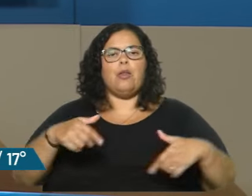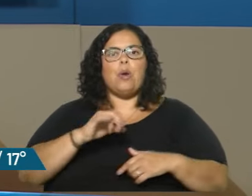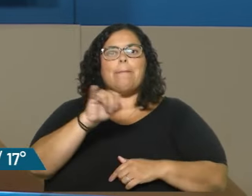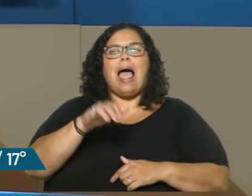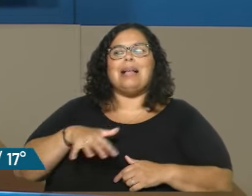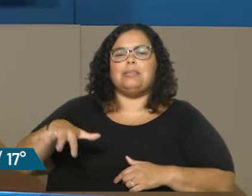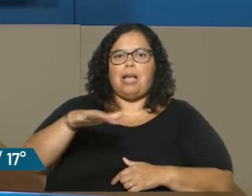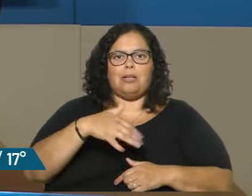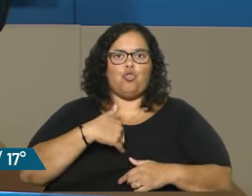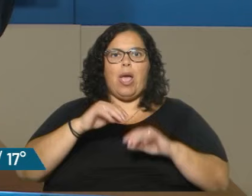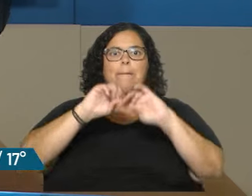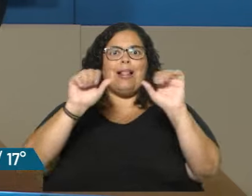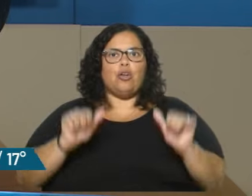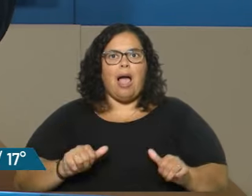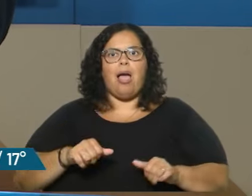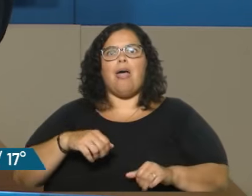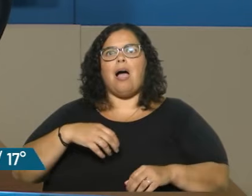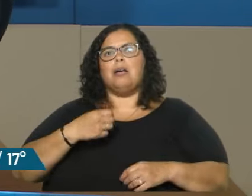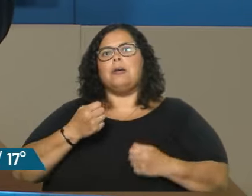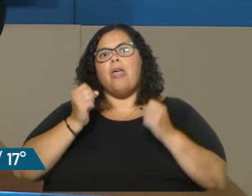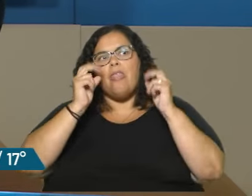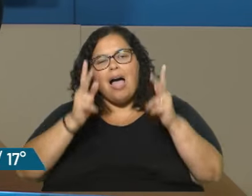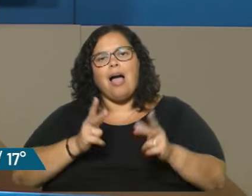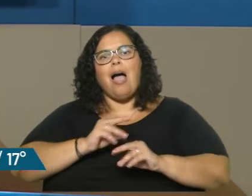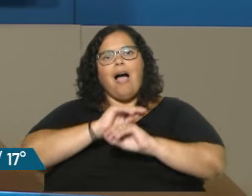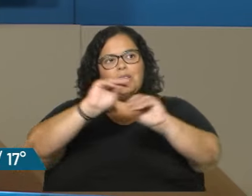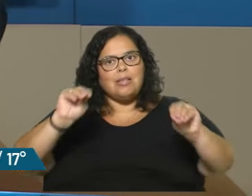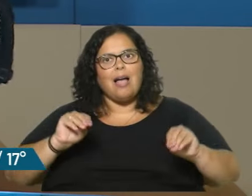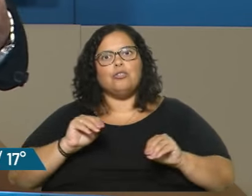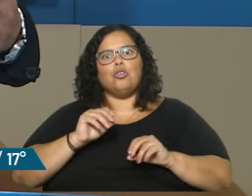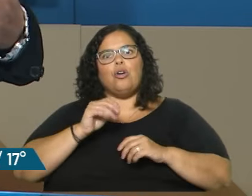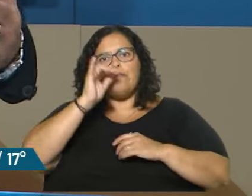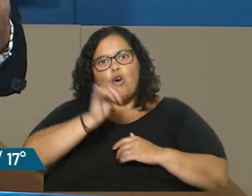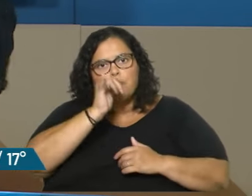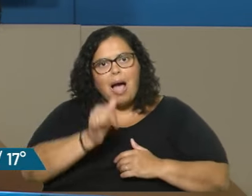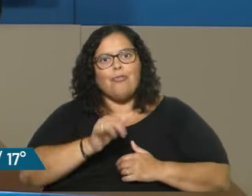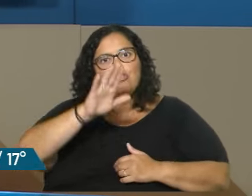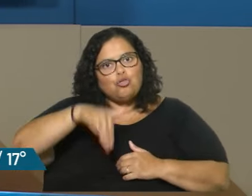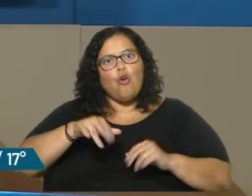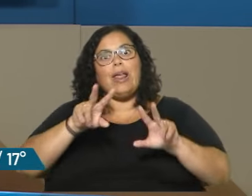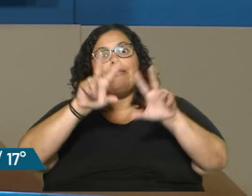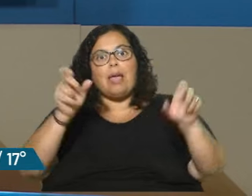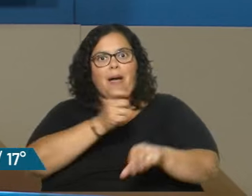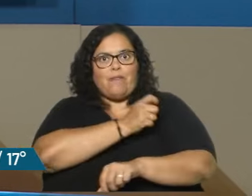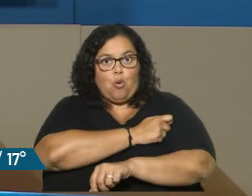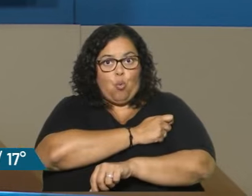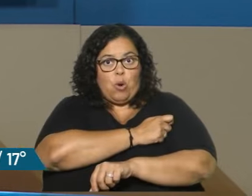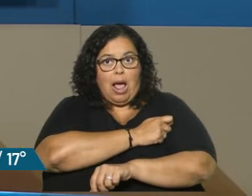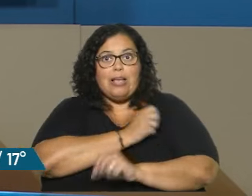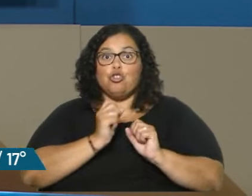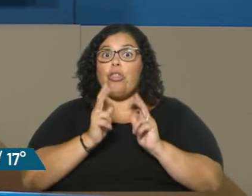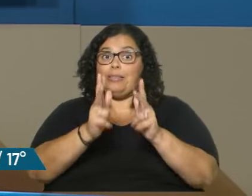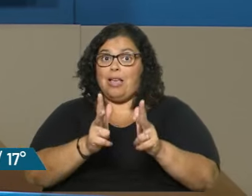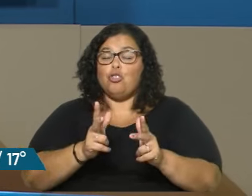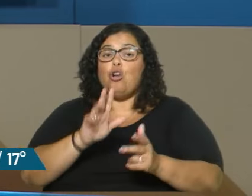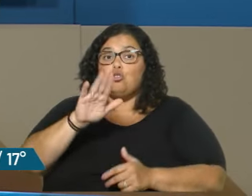de Maldonado, alertando, informando a la gente, alertando de todo lo que se venía con todo este asunto de las vacunas y diciendo lo que el Gach no sabía de las